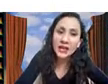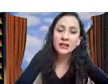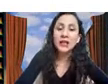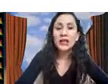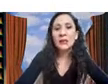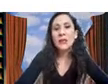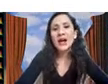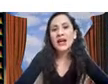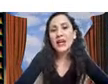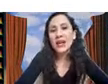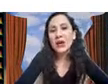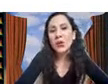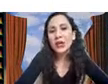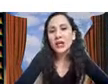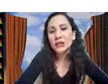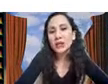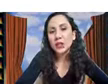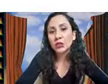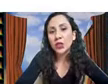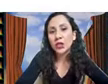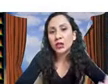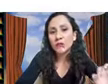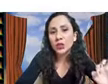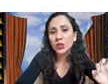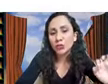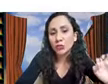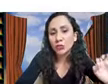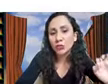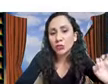capacidades y para cada uno de estos